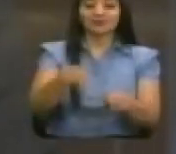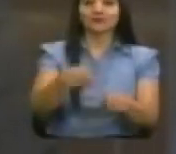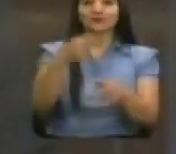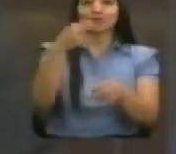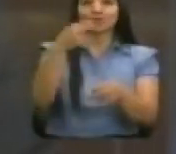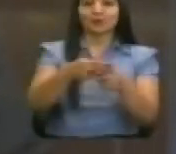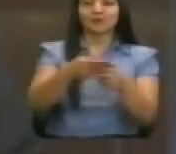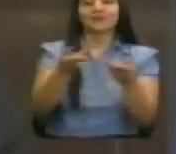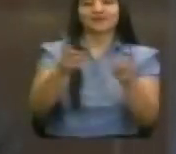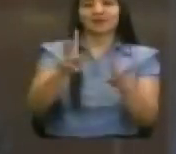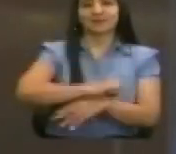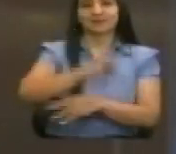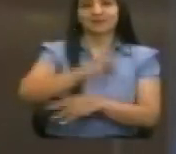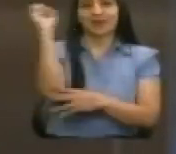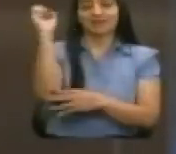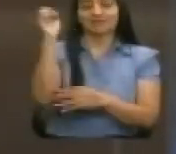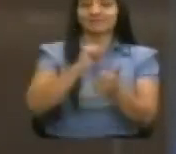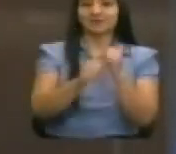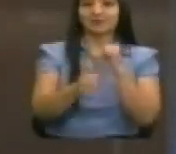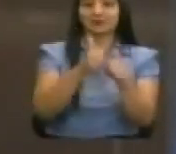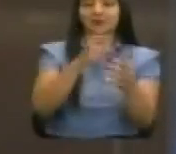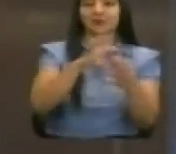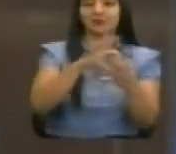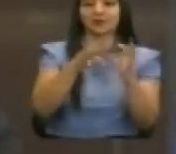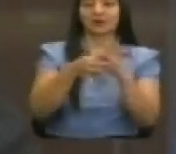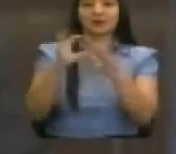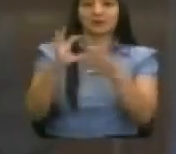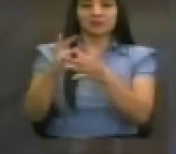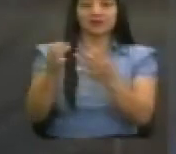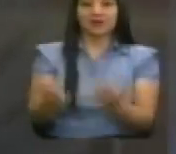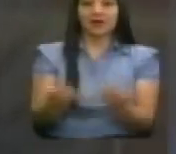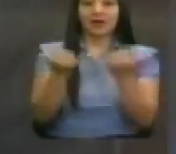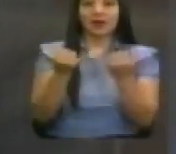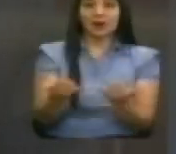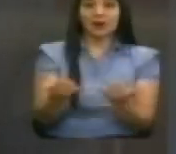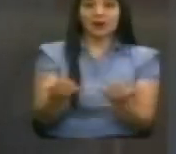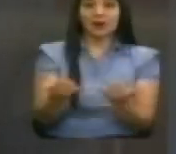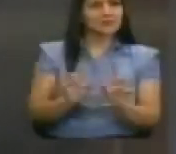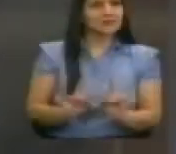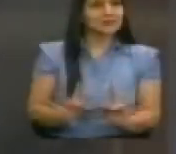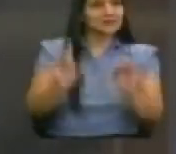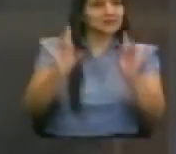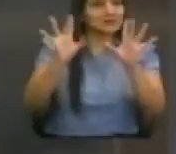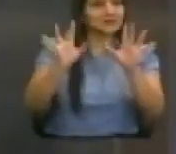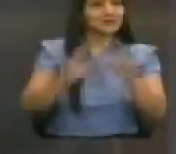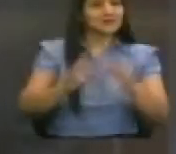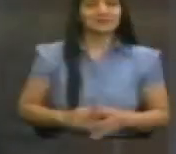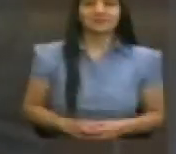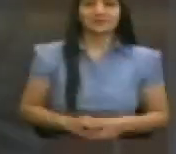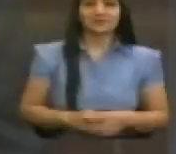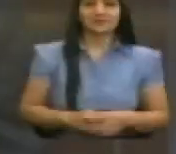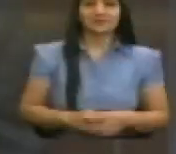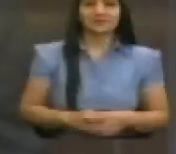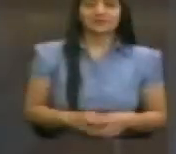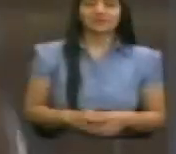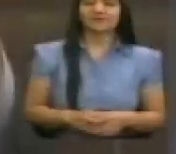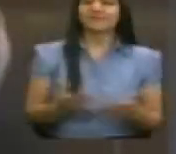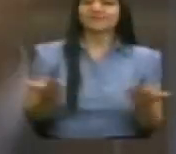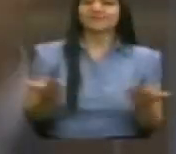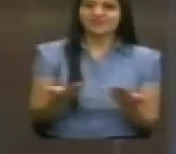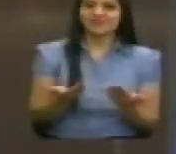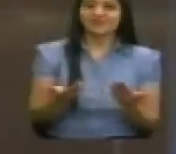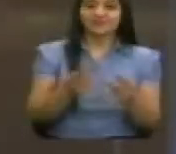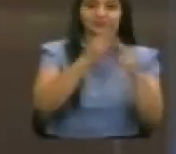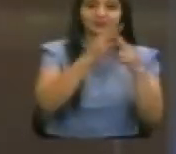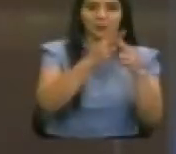en el deporte olímpico. Y hoy la suerte nos acompaña todavía más, porque de los